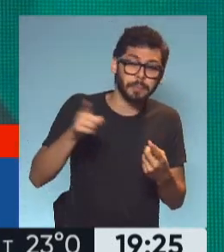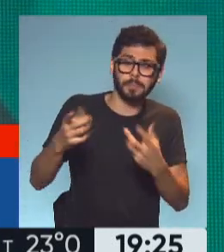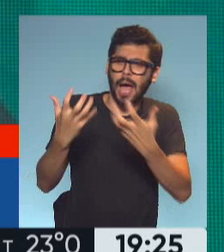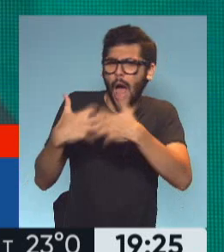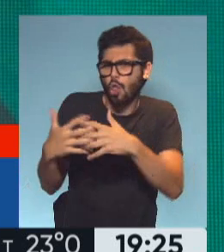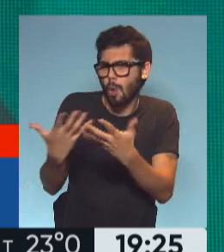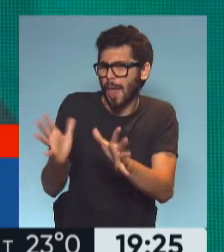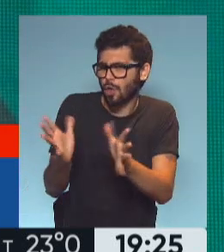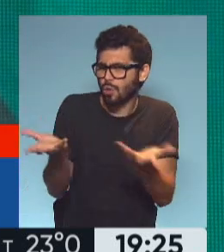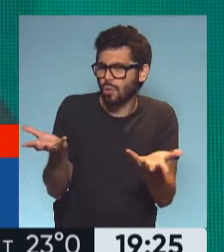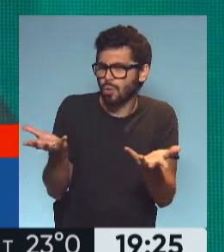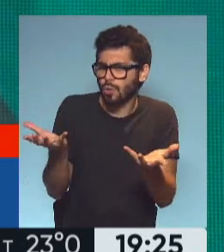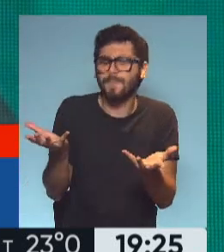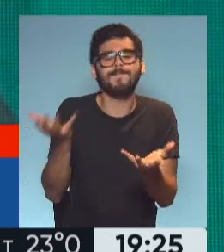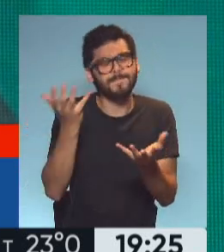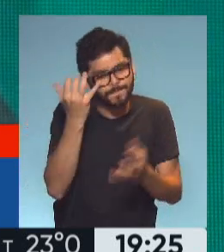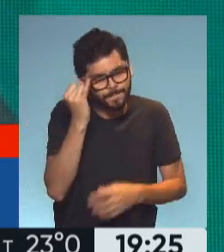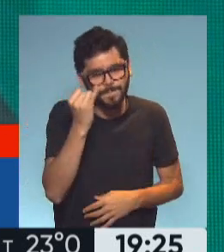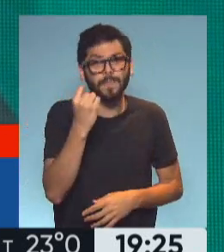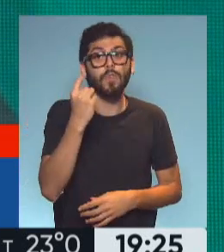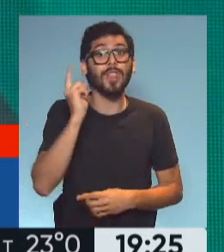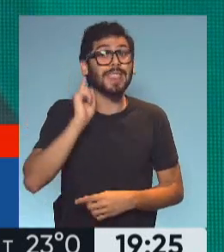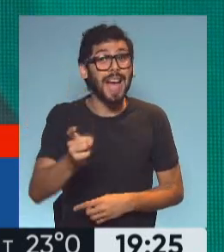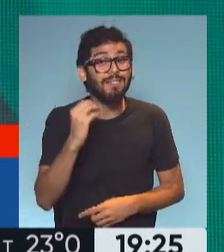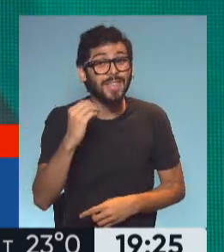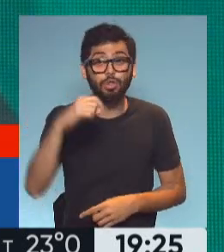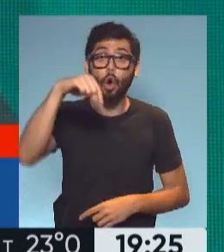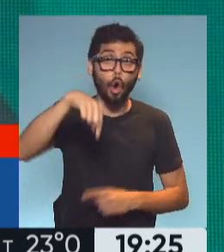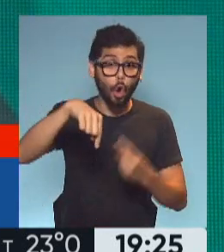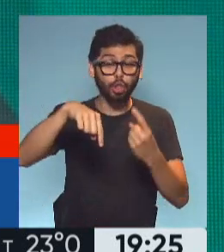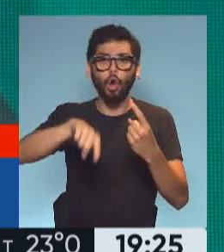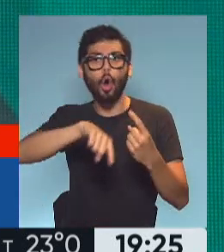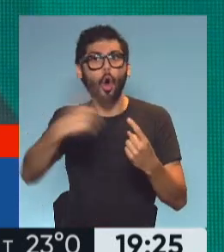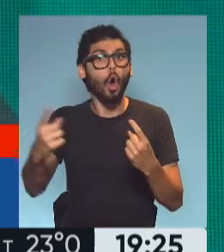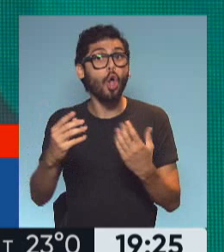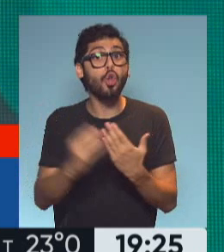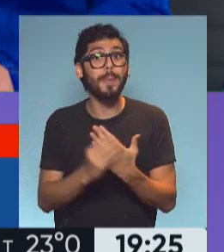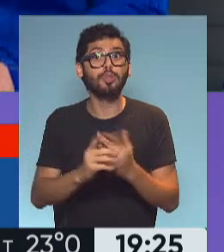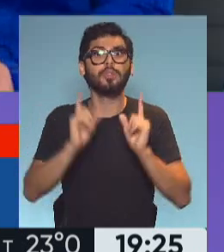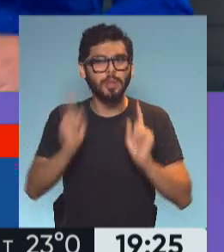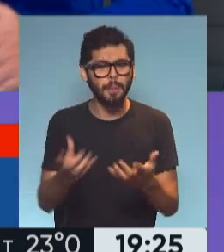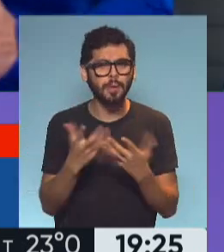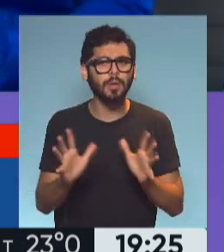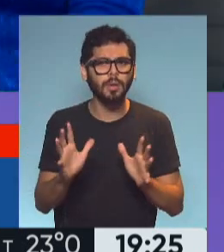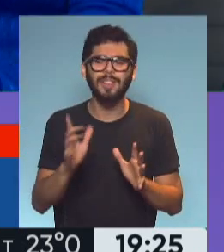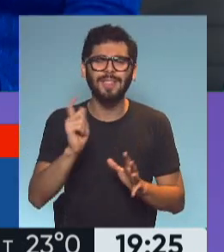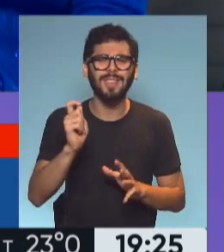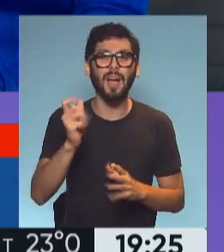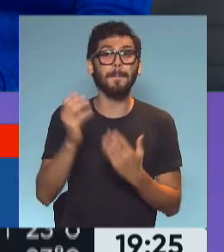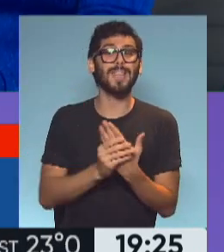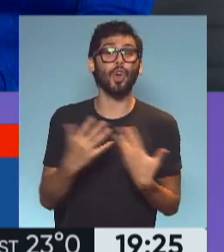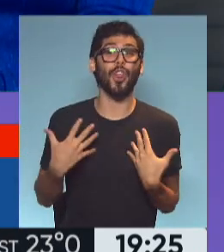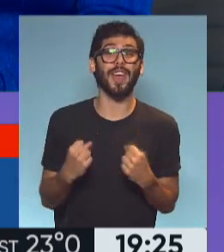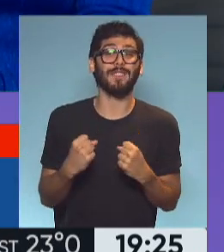caída por decantación. Ahora, no es casualidad que también en el día de hoy otro importante ministro haya presentado su renuncia. Nos referimos al ministro de Defensa,